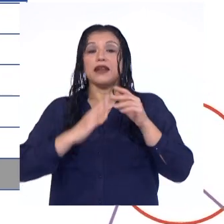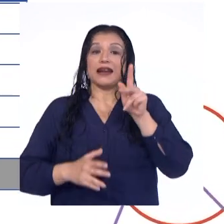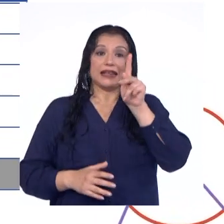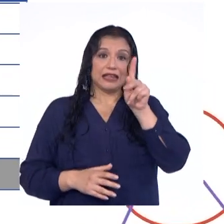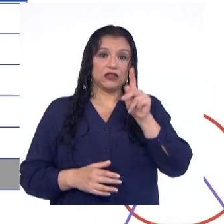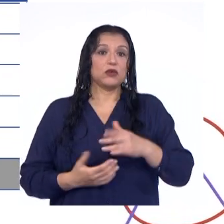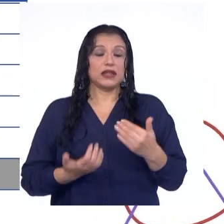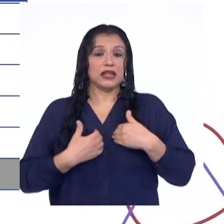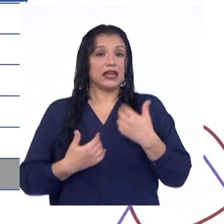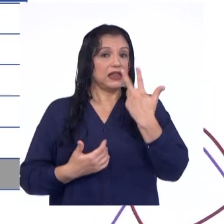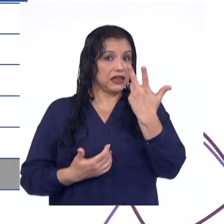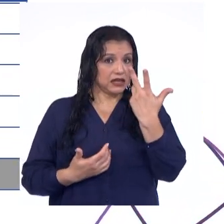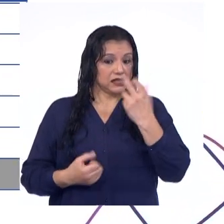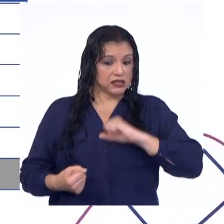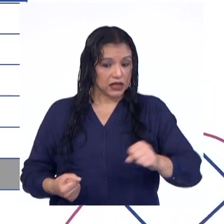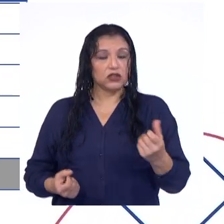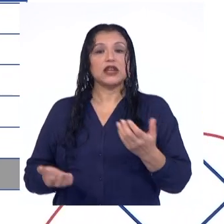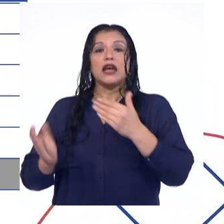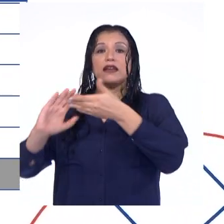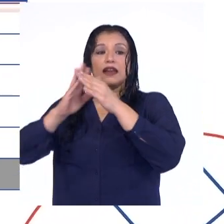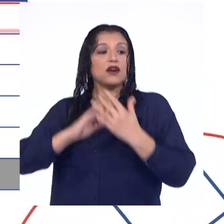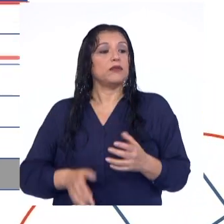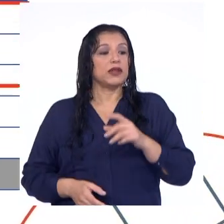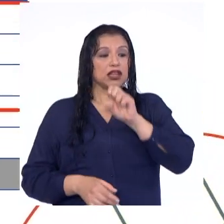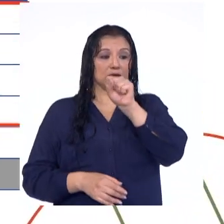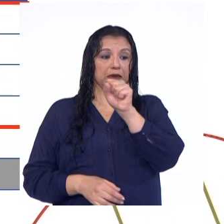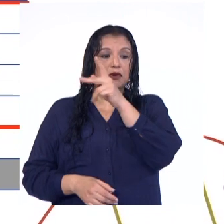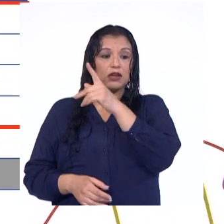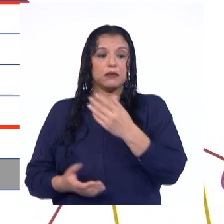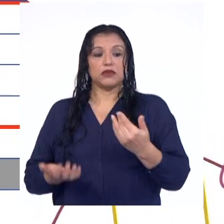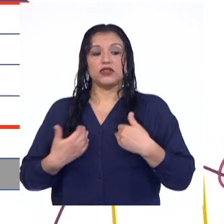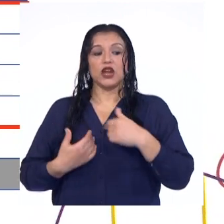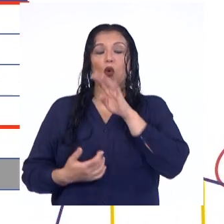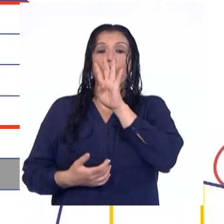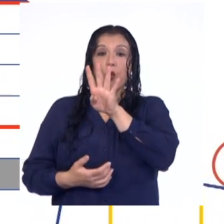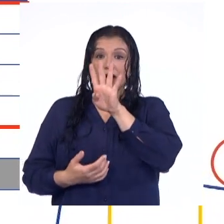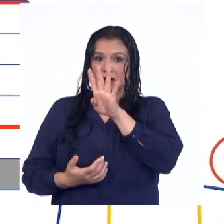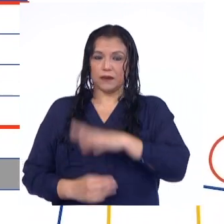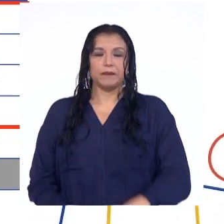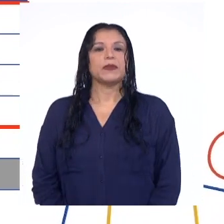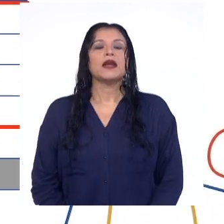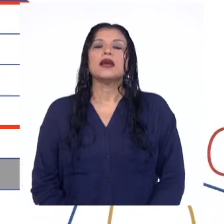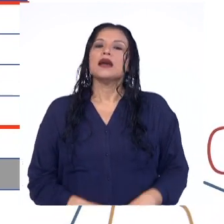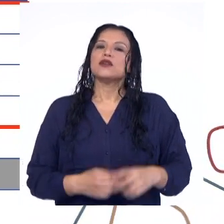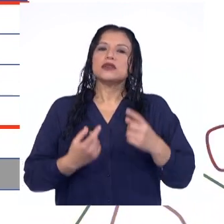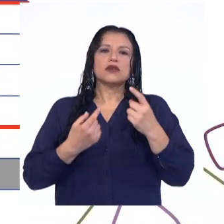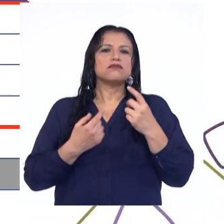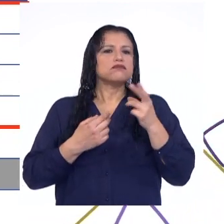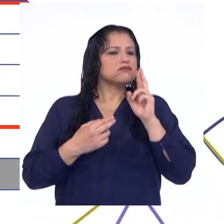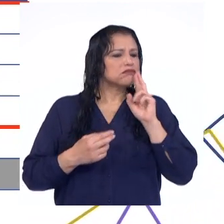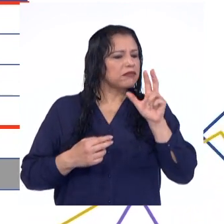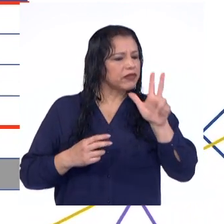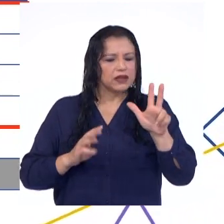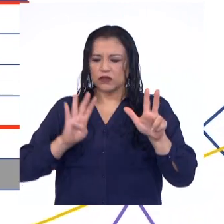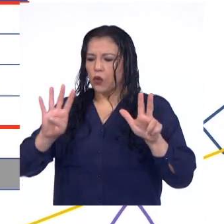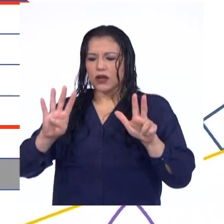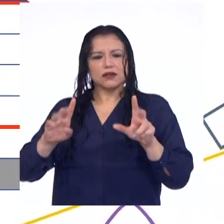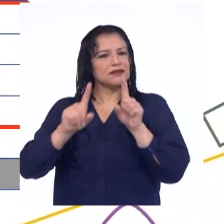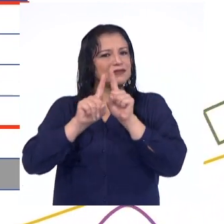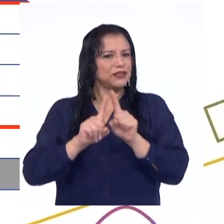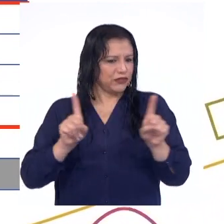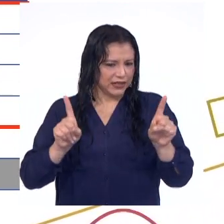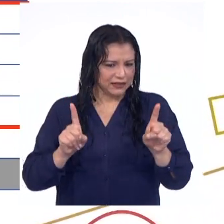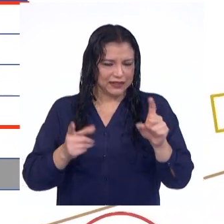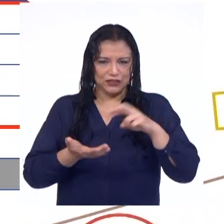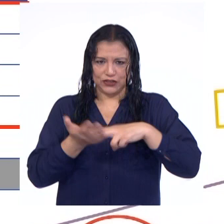son 3 hijos y en la comunidad Shipibo con Ivo son 4 los hijos. Resultados diferentes. Esto quiere decir que